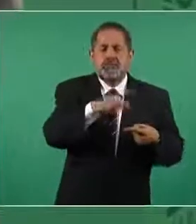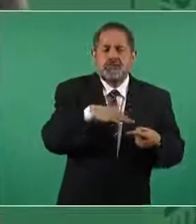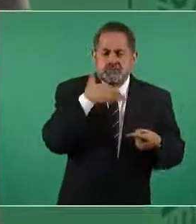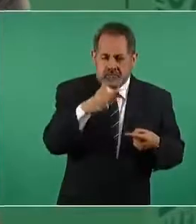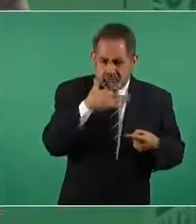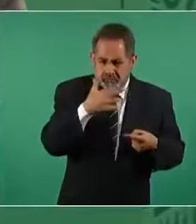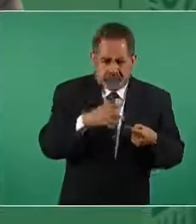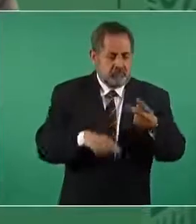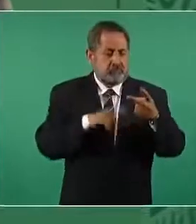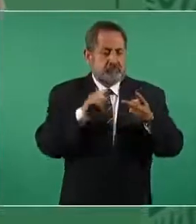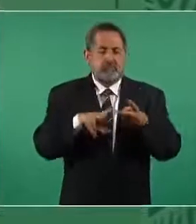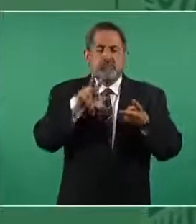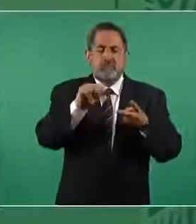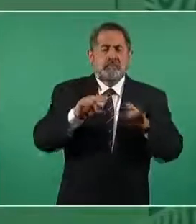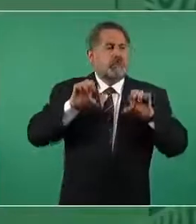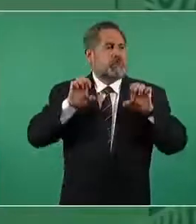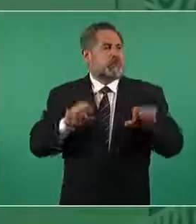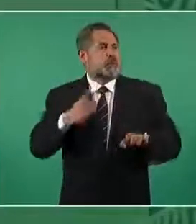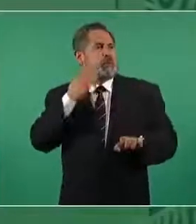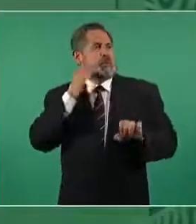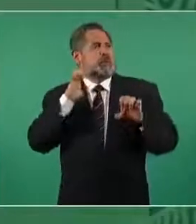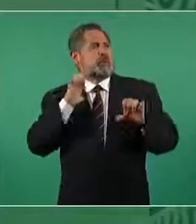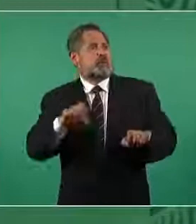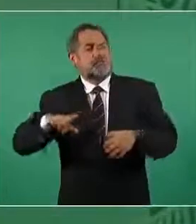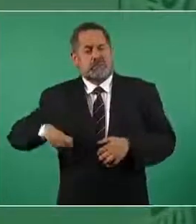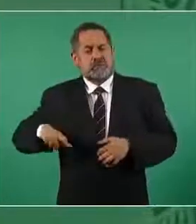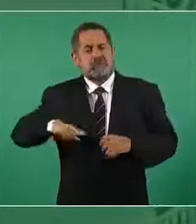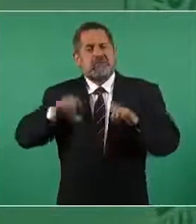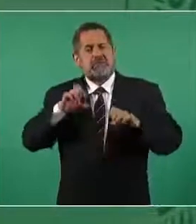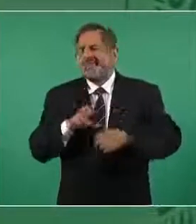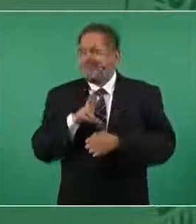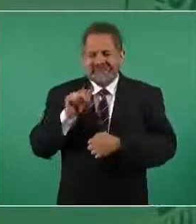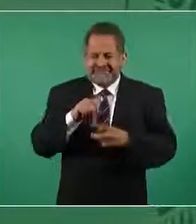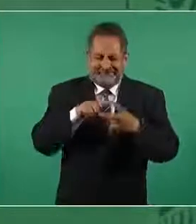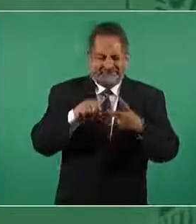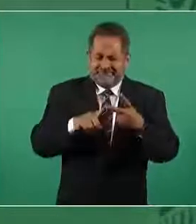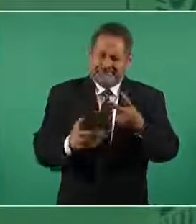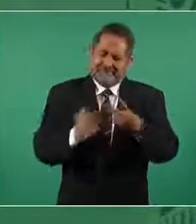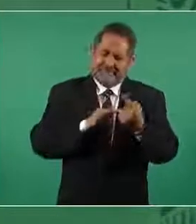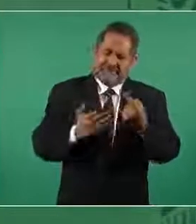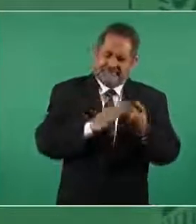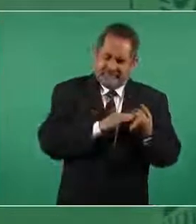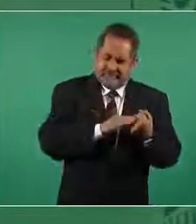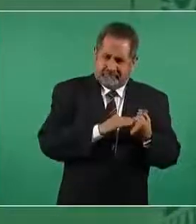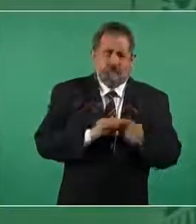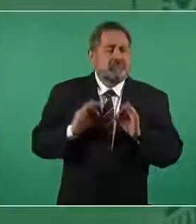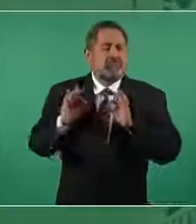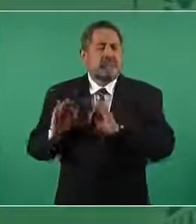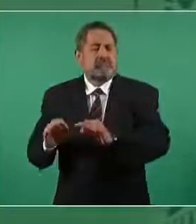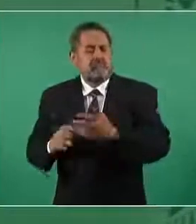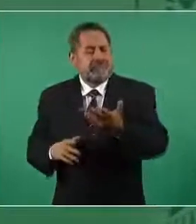no lujos en el gobierno imagínense ¿a quién se le ocurre